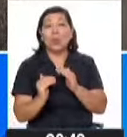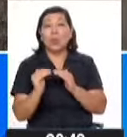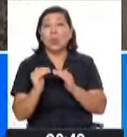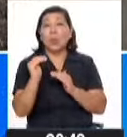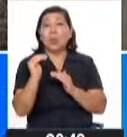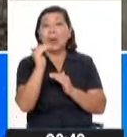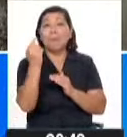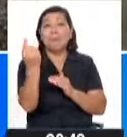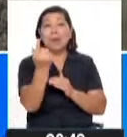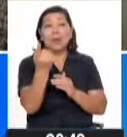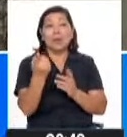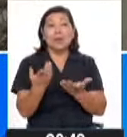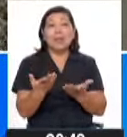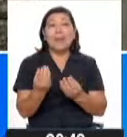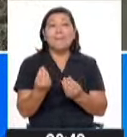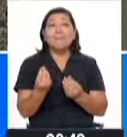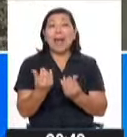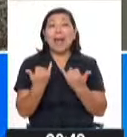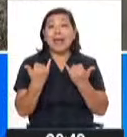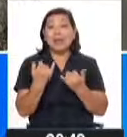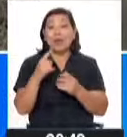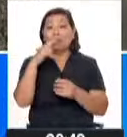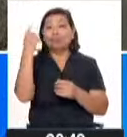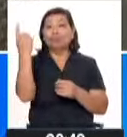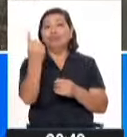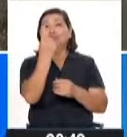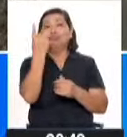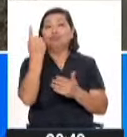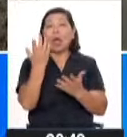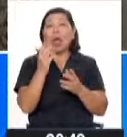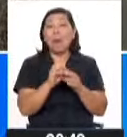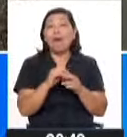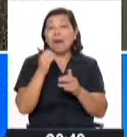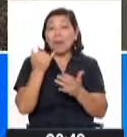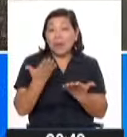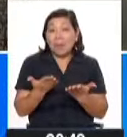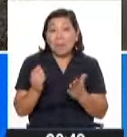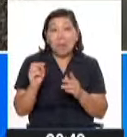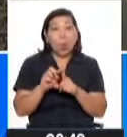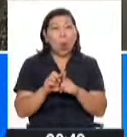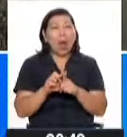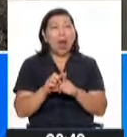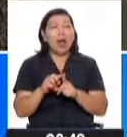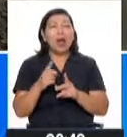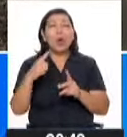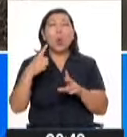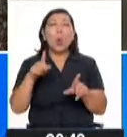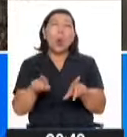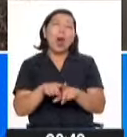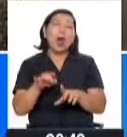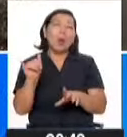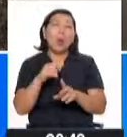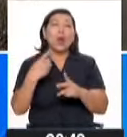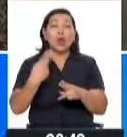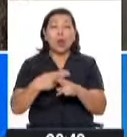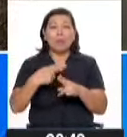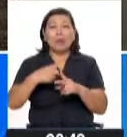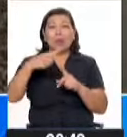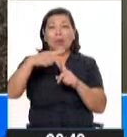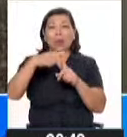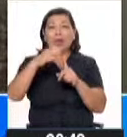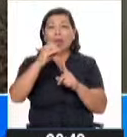pues generan un vórtice y es lo que hace que se forme al final un tornado. Es básicamente un tornado lo que tiene lugar sobre el agua.